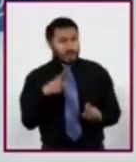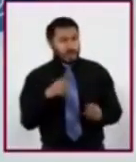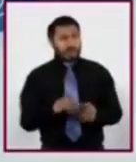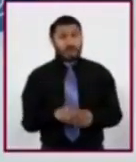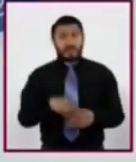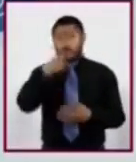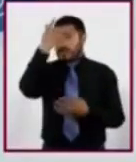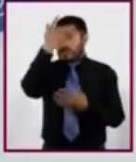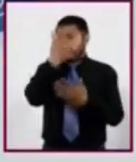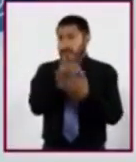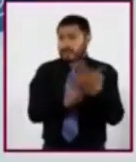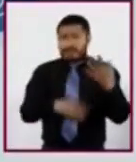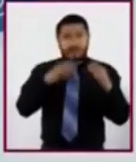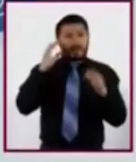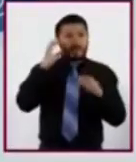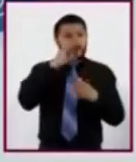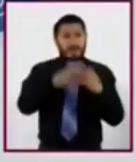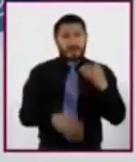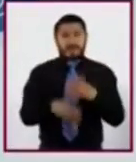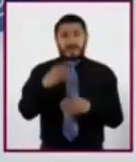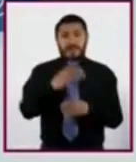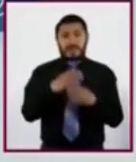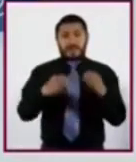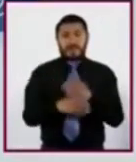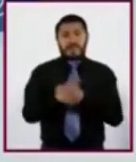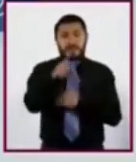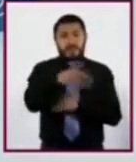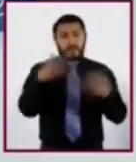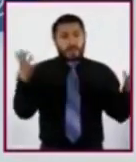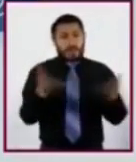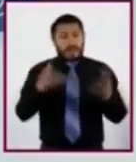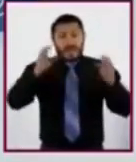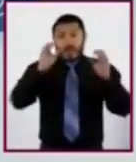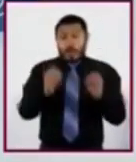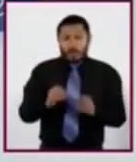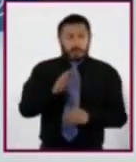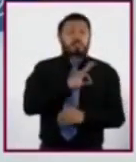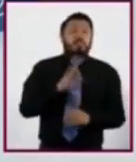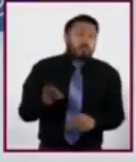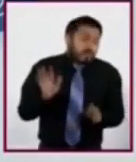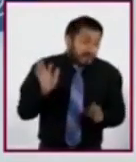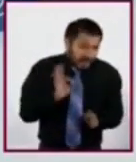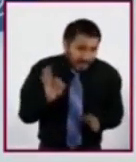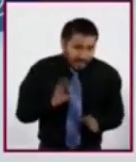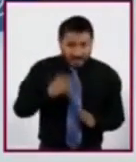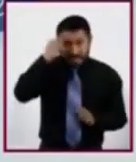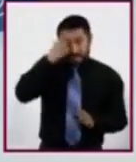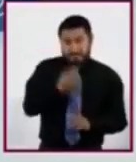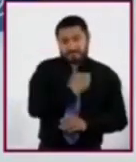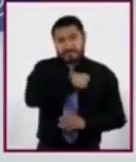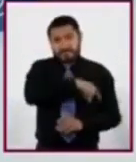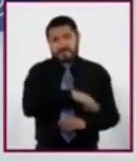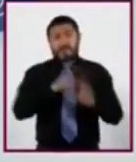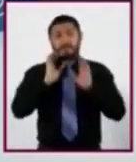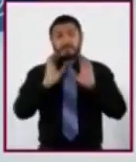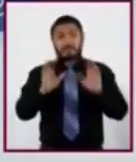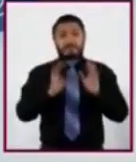con las acciones que ustedes realizan o pueden realizar para cuidar su salud.